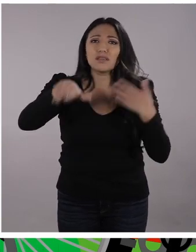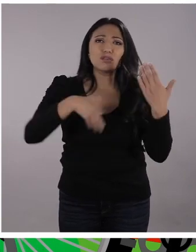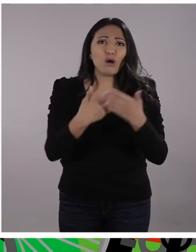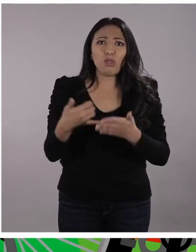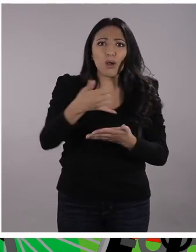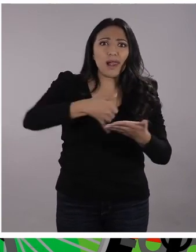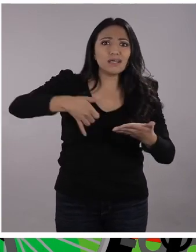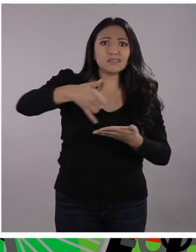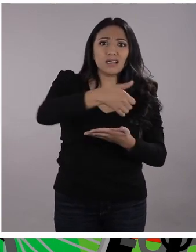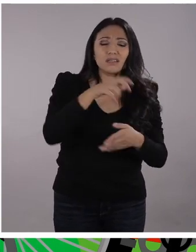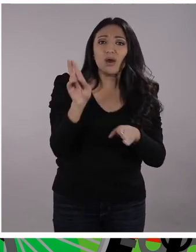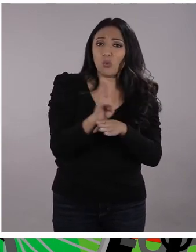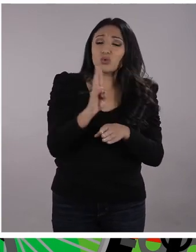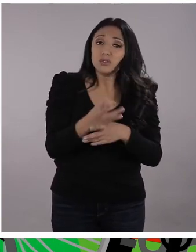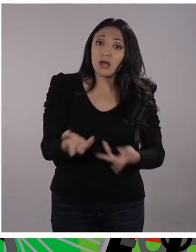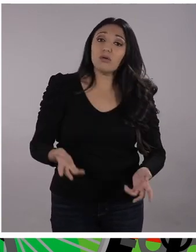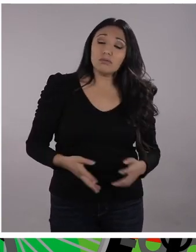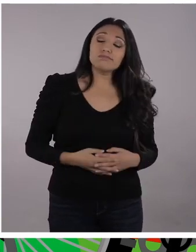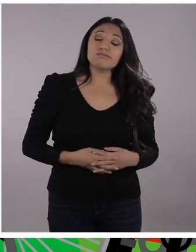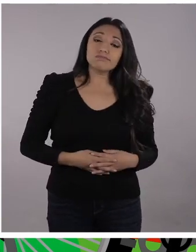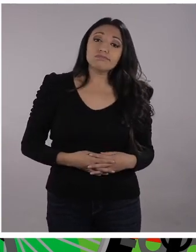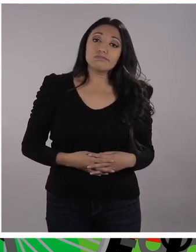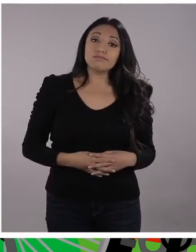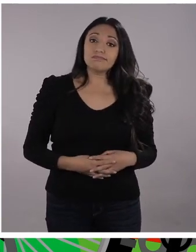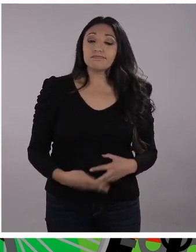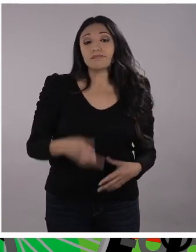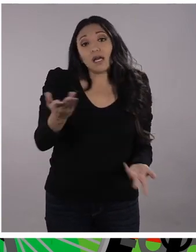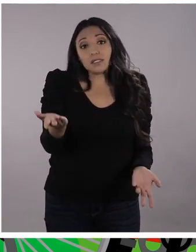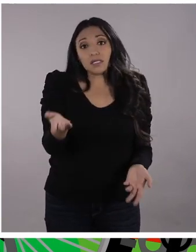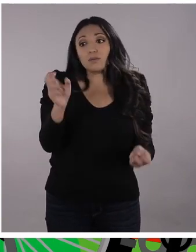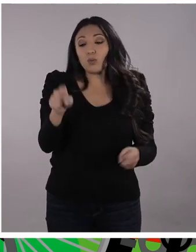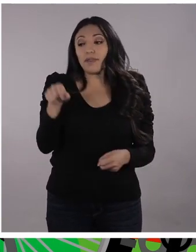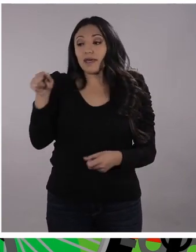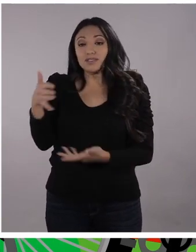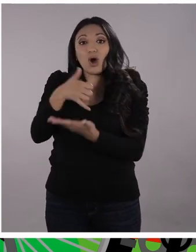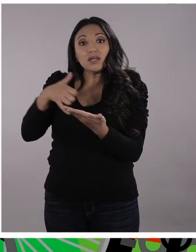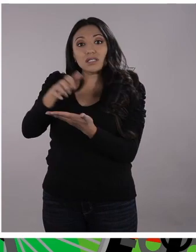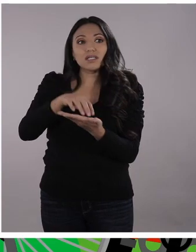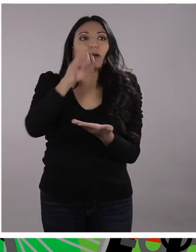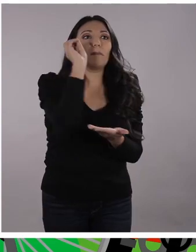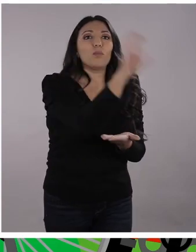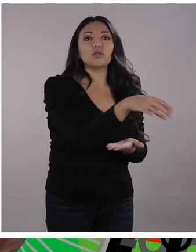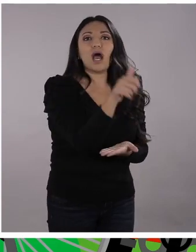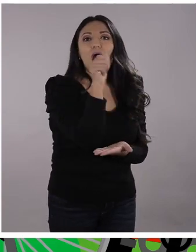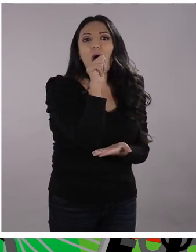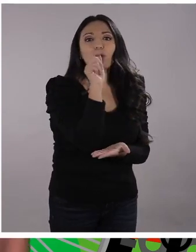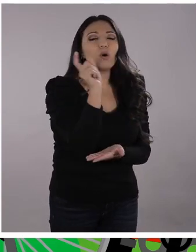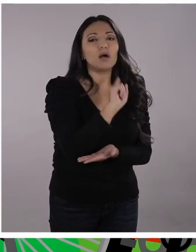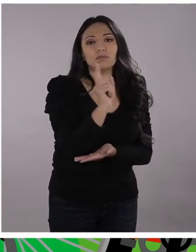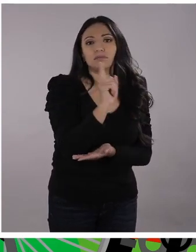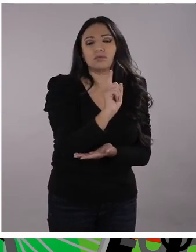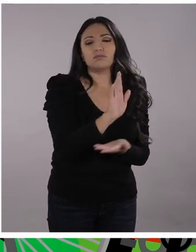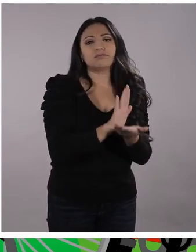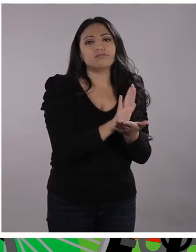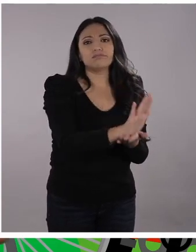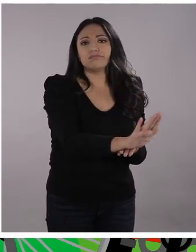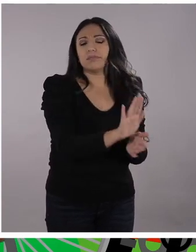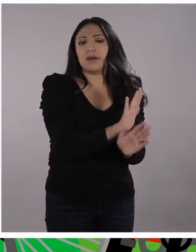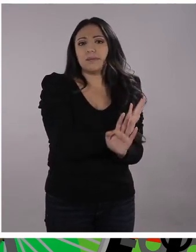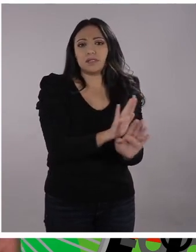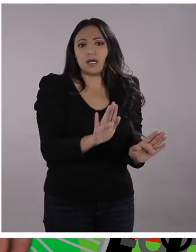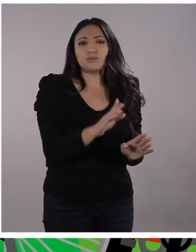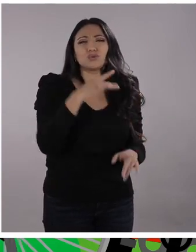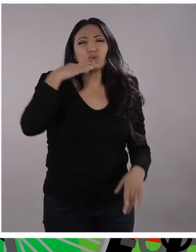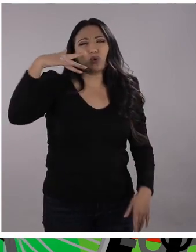reciclan el aceite ya utilizado. De ese modo evitamos que el aceite se vaya a los torrentes de agua y